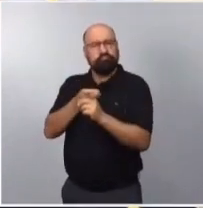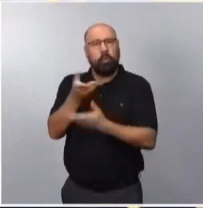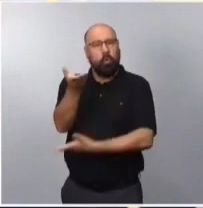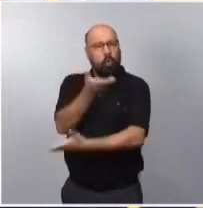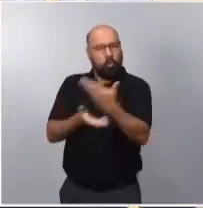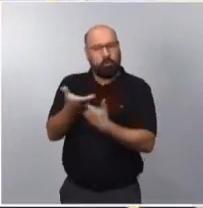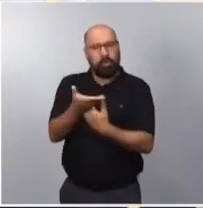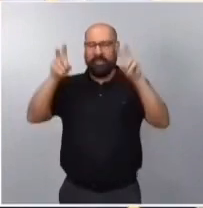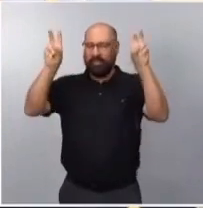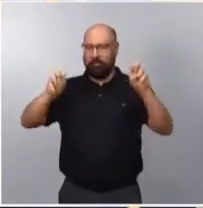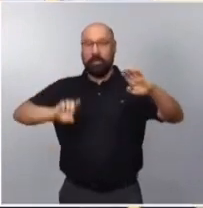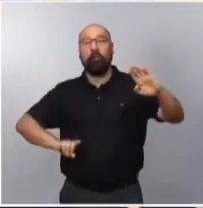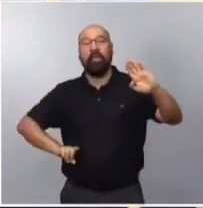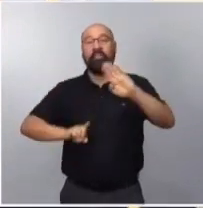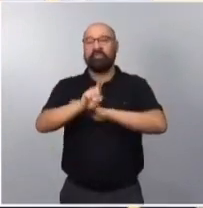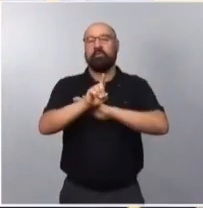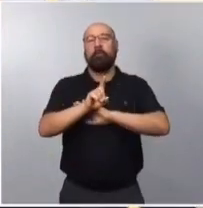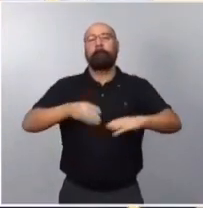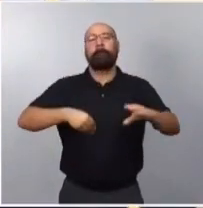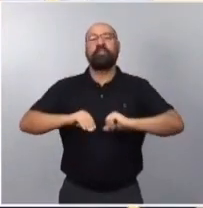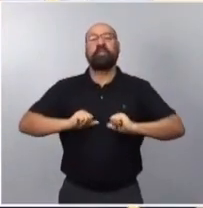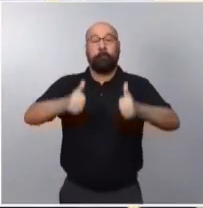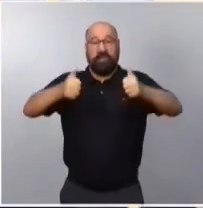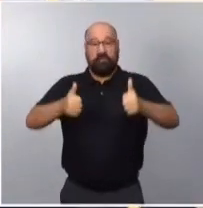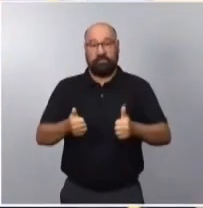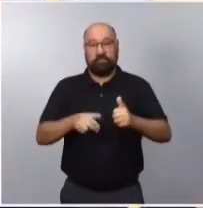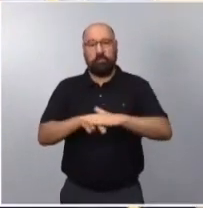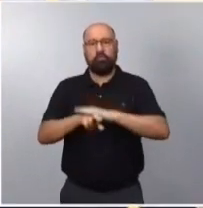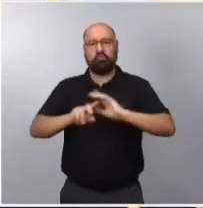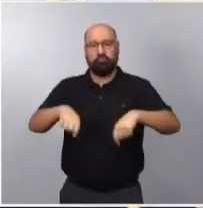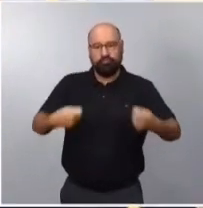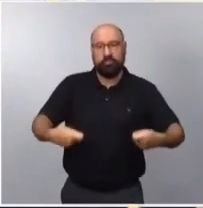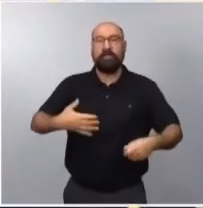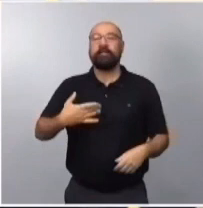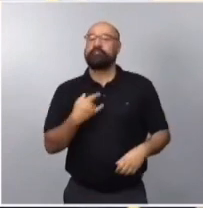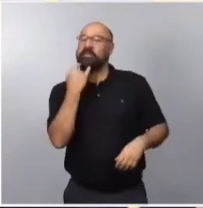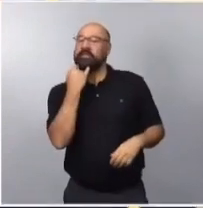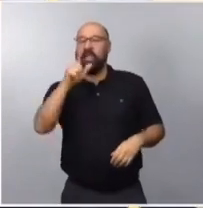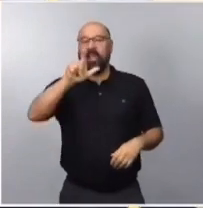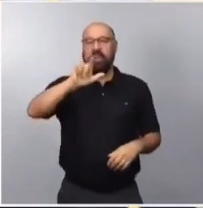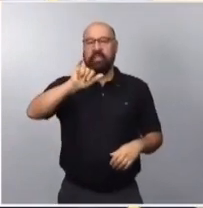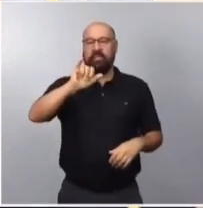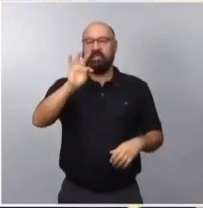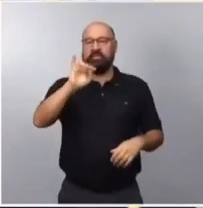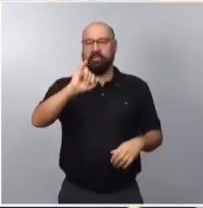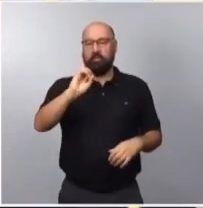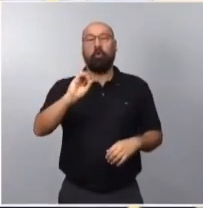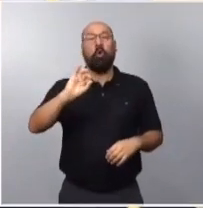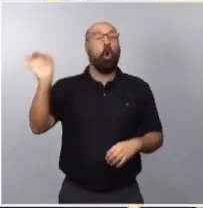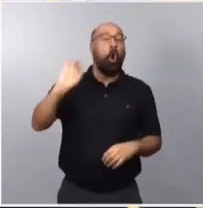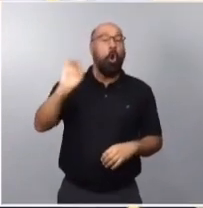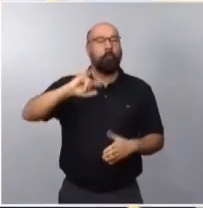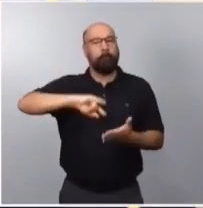el desarrollo de las materias primas, particularmente del litio, o el impulso de proyectos conjuntos en los